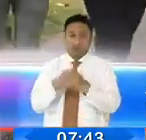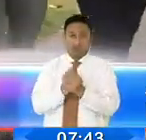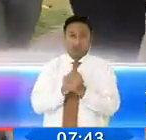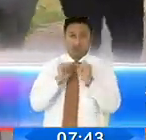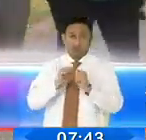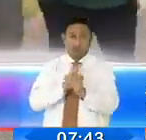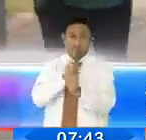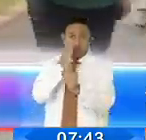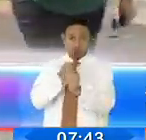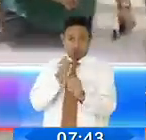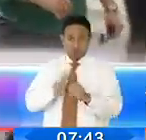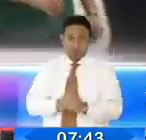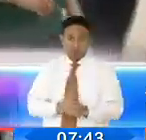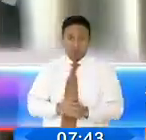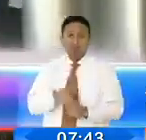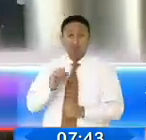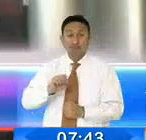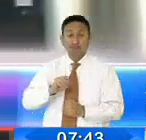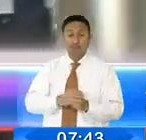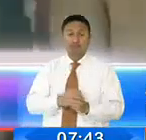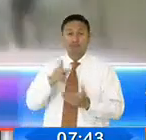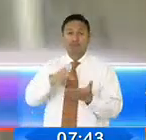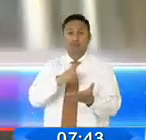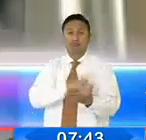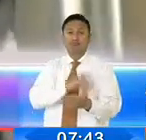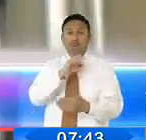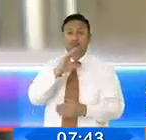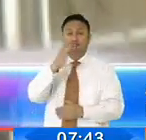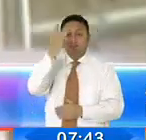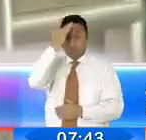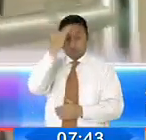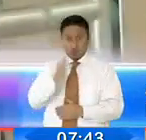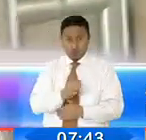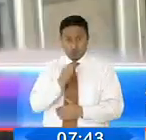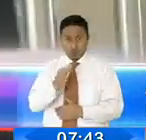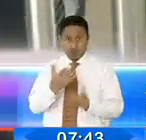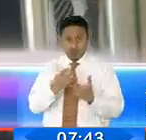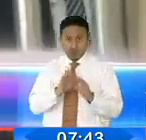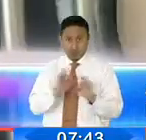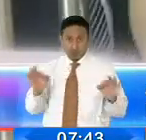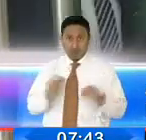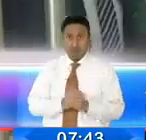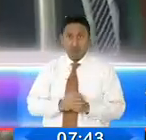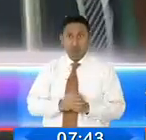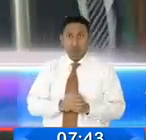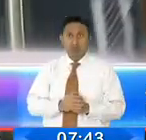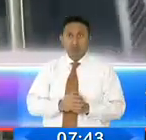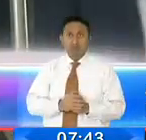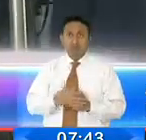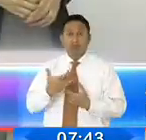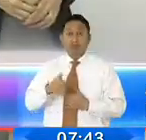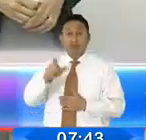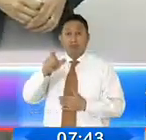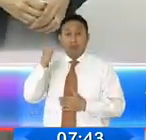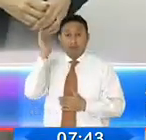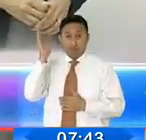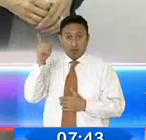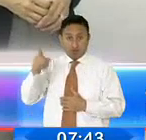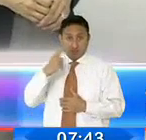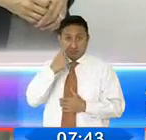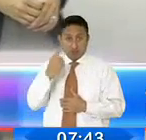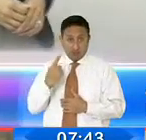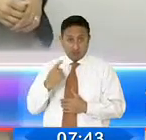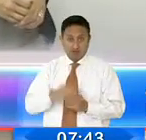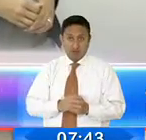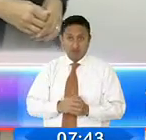a volver, acreditada por el programa COVID-SAFE. Las pruebas, sin embargo, solo se toman a los docentes y